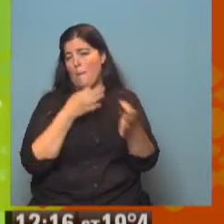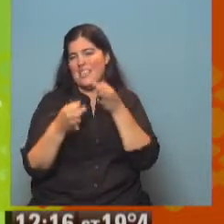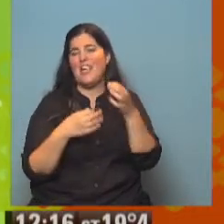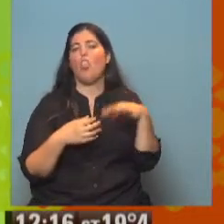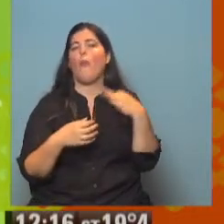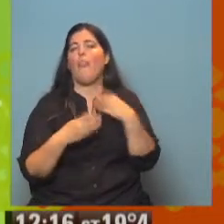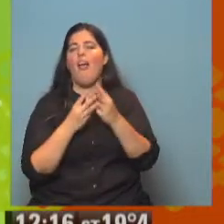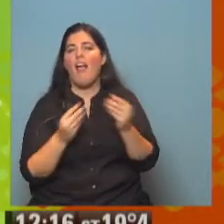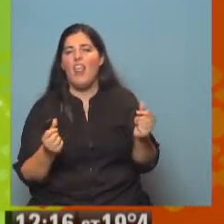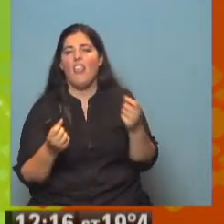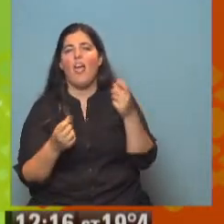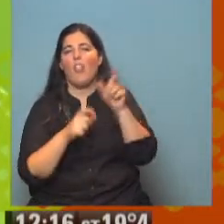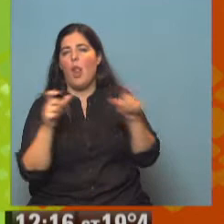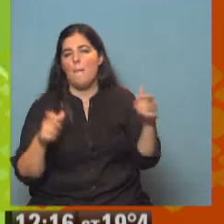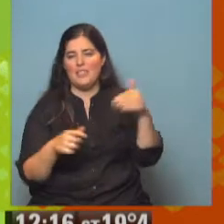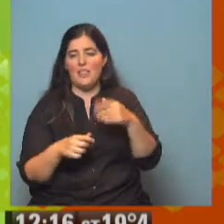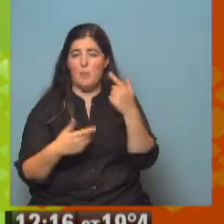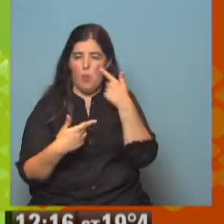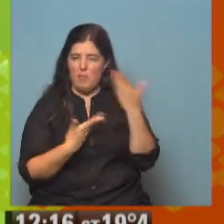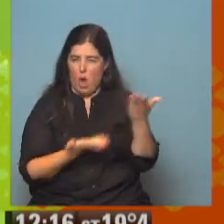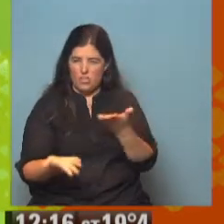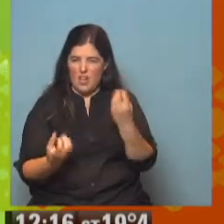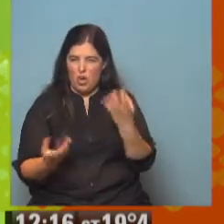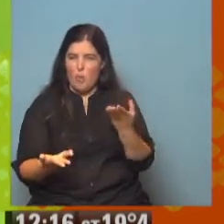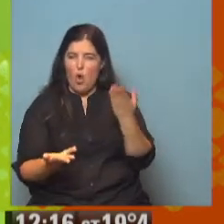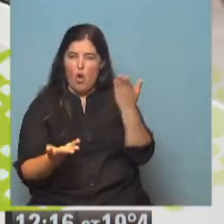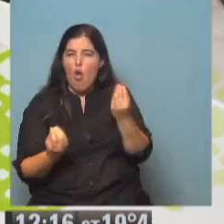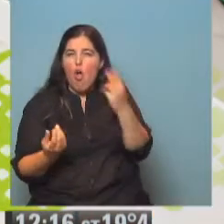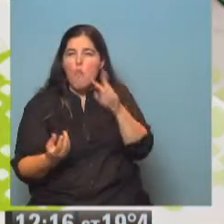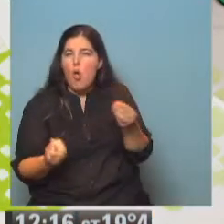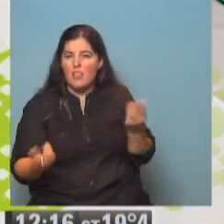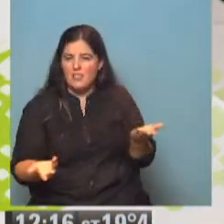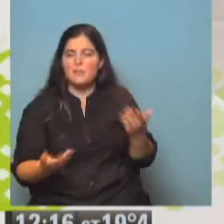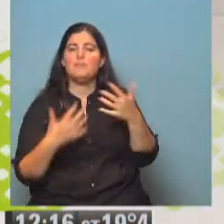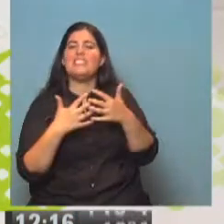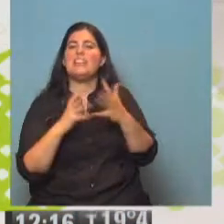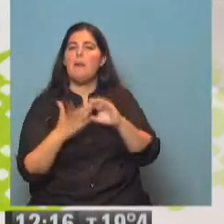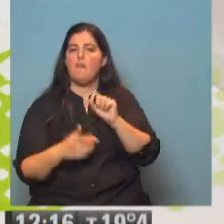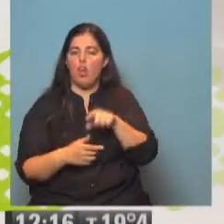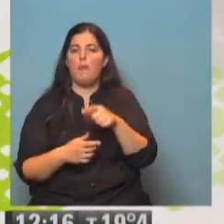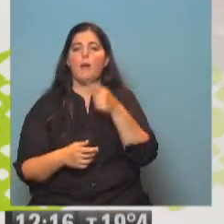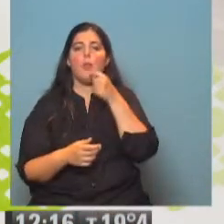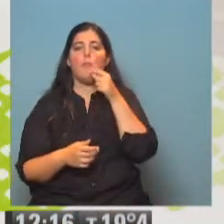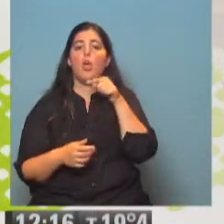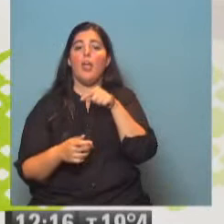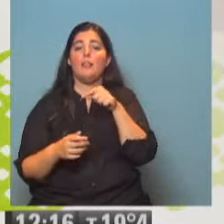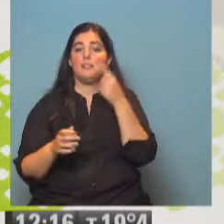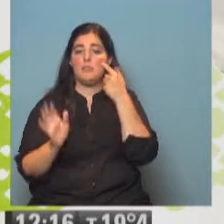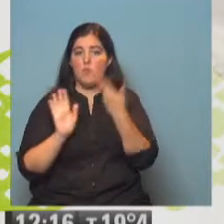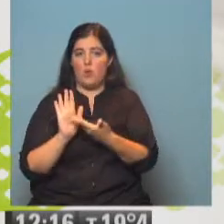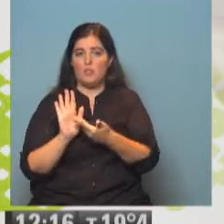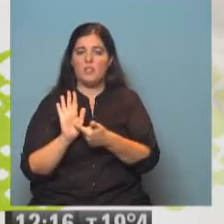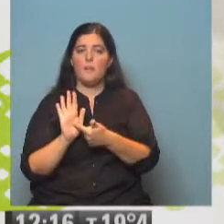vida que tienen estos pacientes. ¿Lo podés mostrar, Norberto, a ver cómo es el sistema? bueno, el sistema es, estas por ejemplo, le vamos a mostrar aquí.